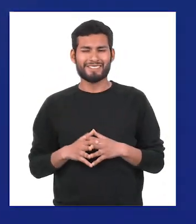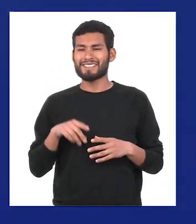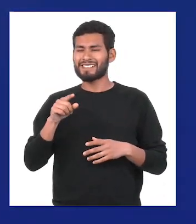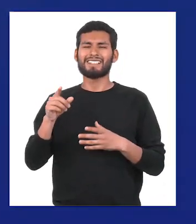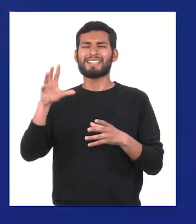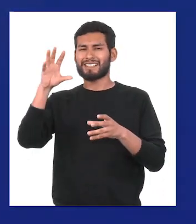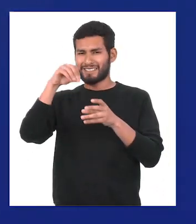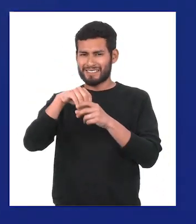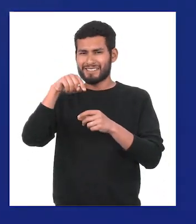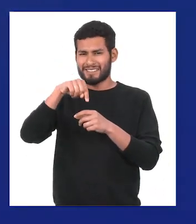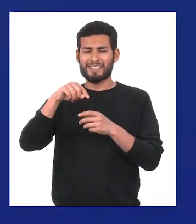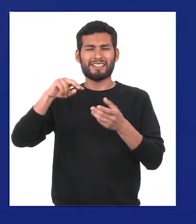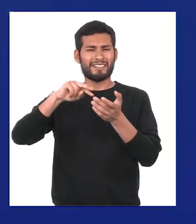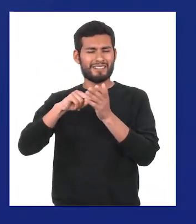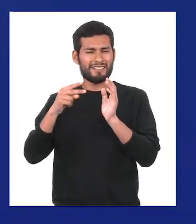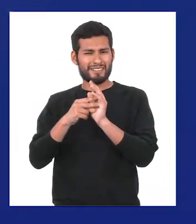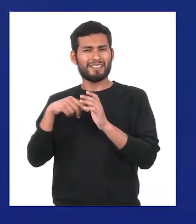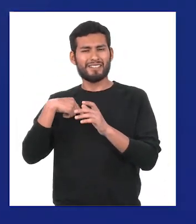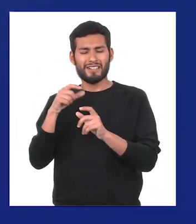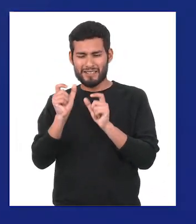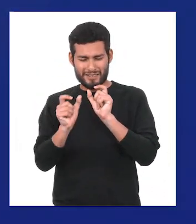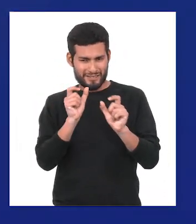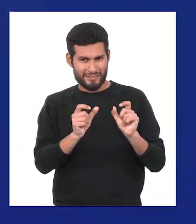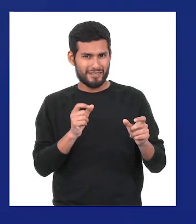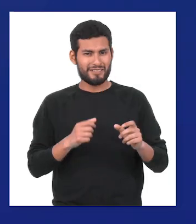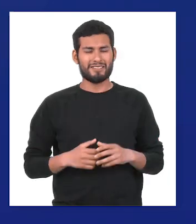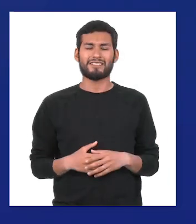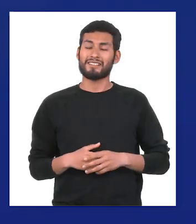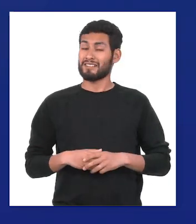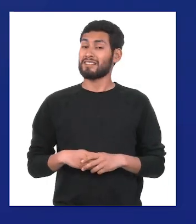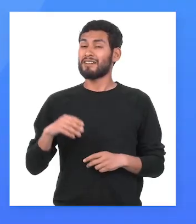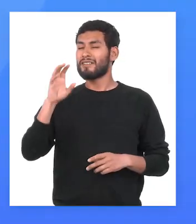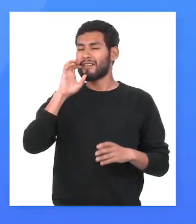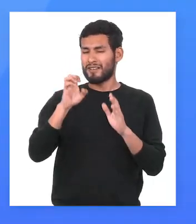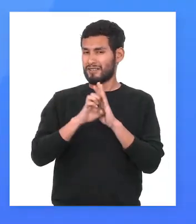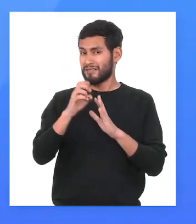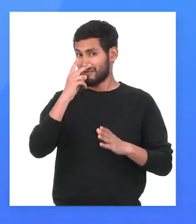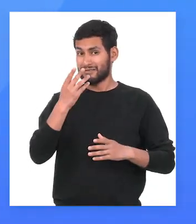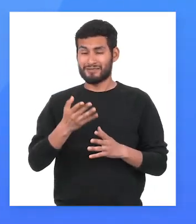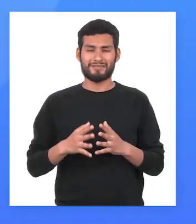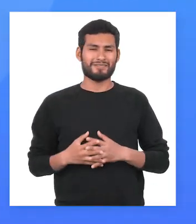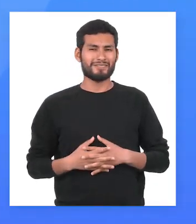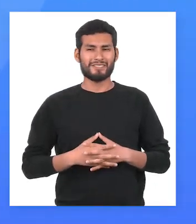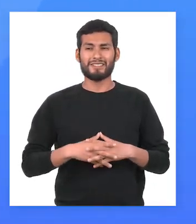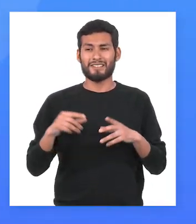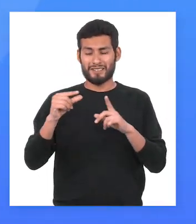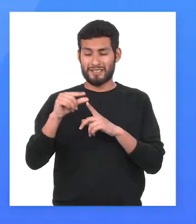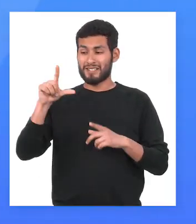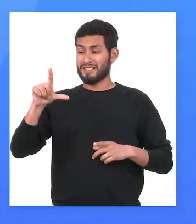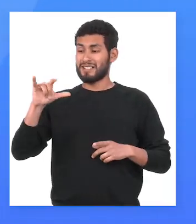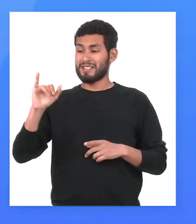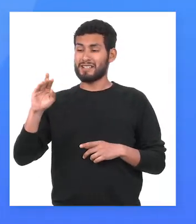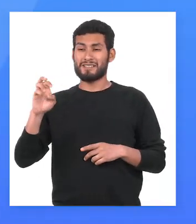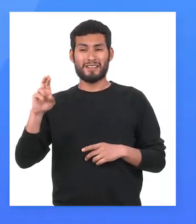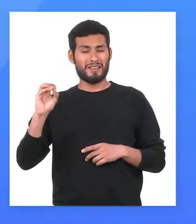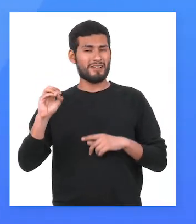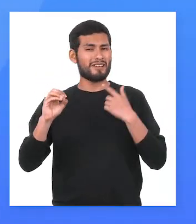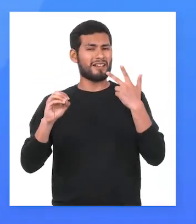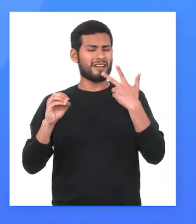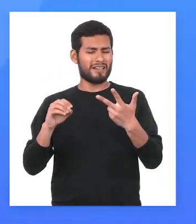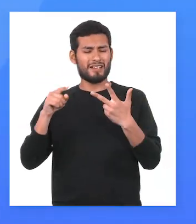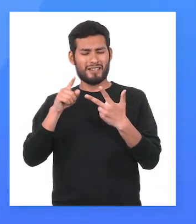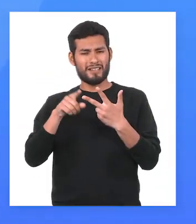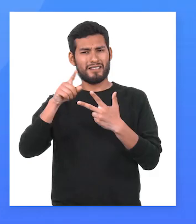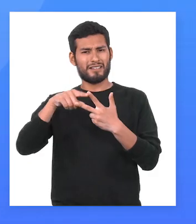las unidades que ya poseen un significado léxico-gramatical. Miremos este ejemplo. En la palabra librero tenemos